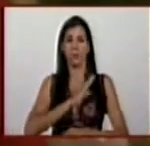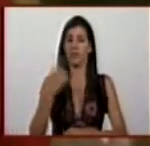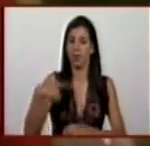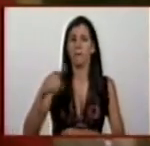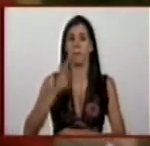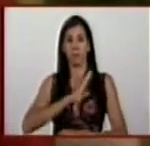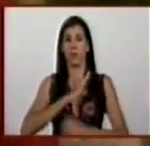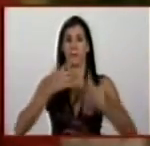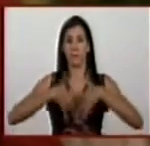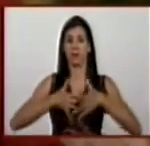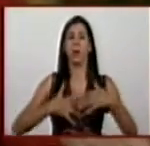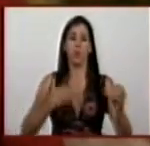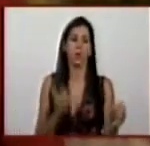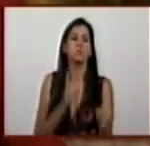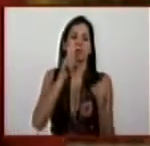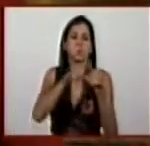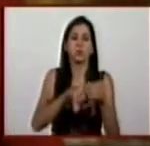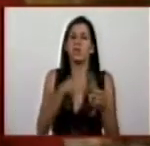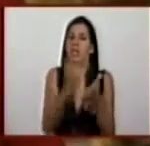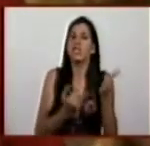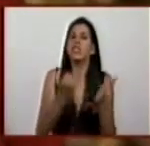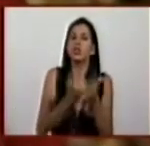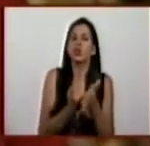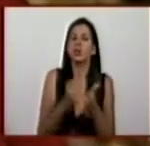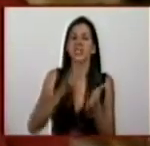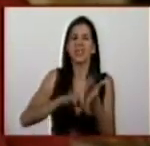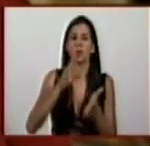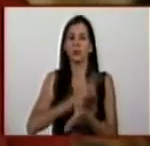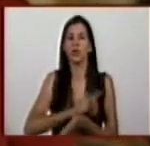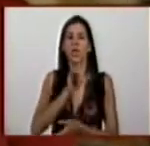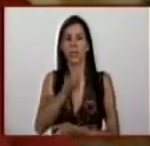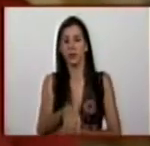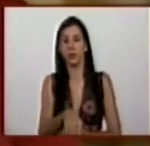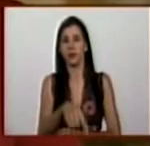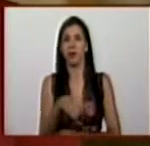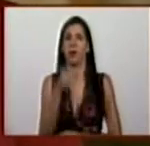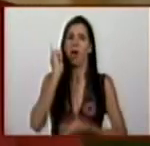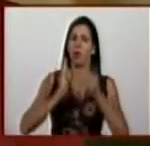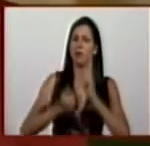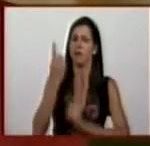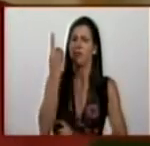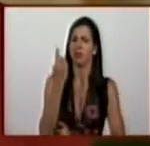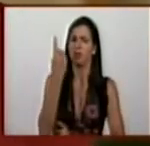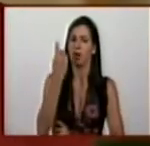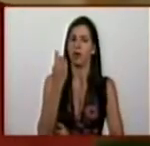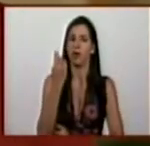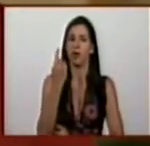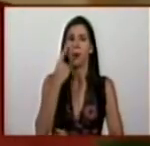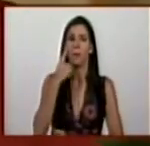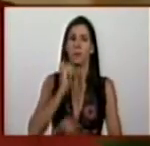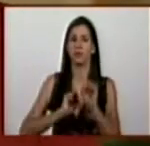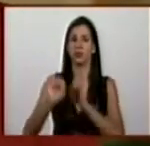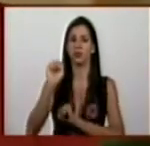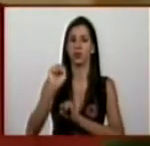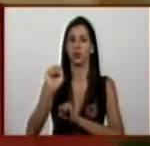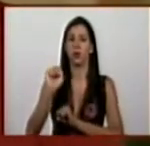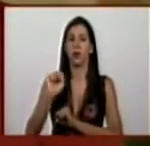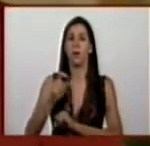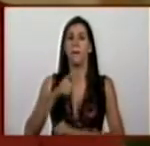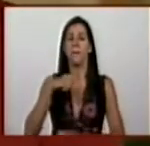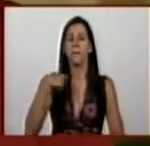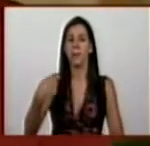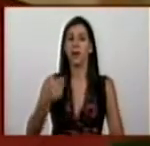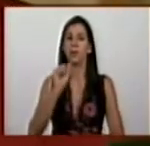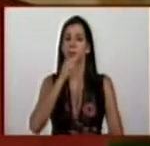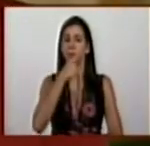digamos, a la seguridad social, a todos sus beneficios, incluyendo el que faltaba, que era el de previsión para pensiones de